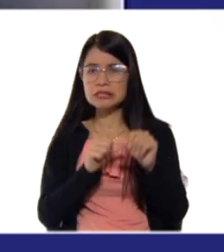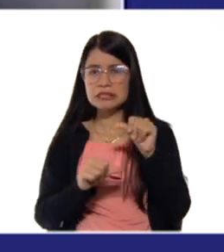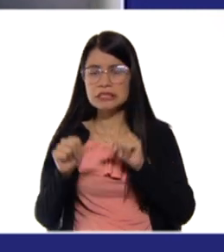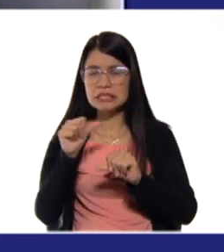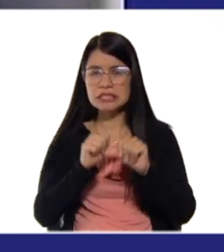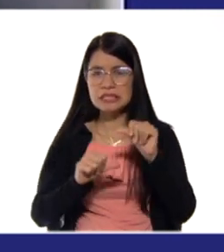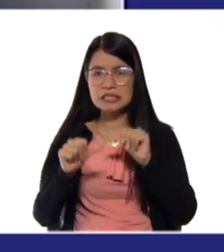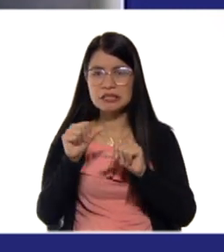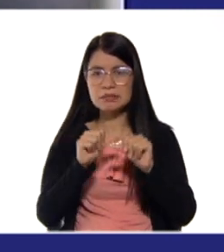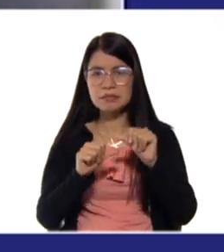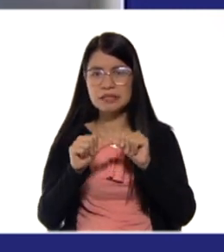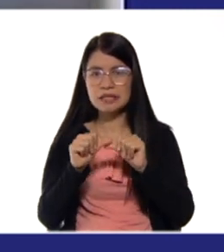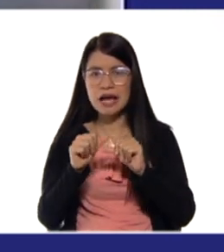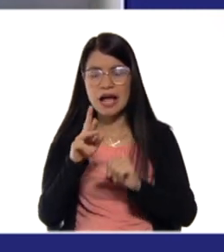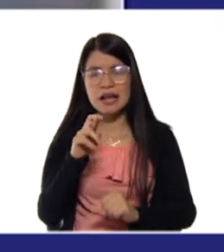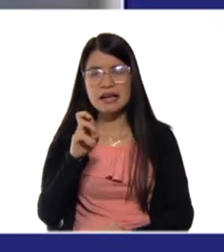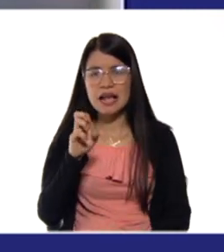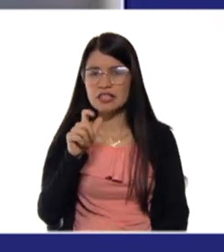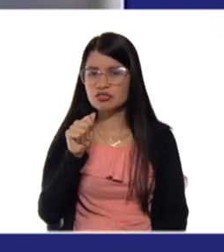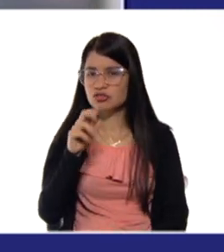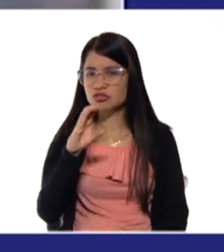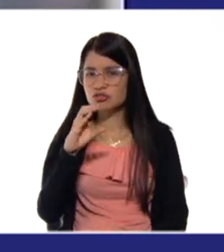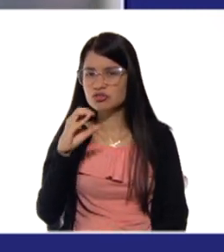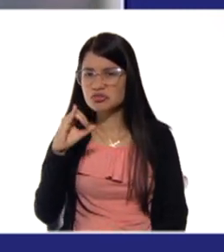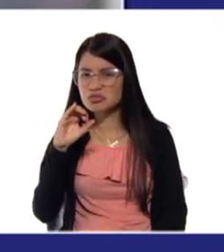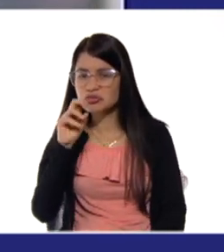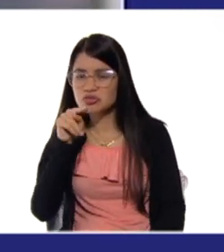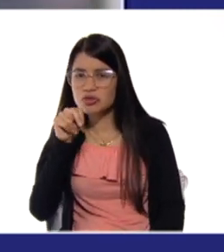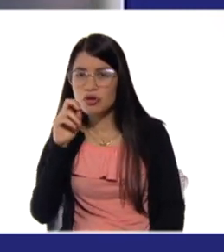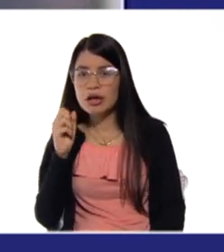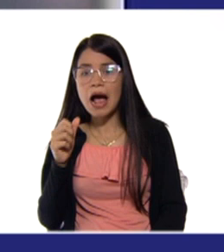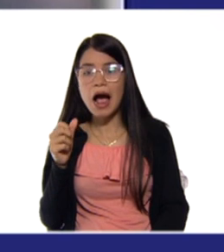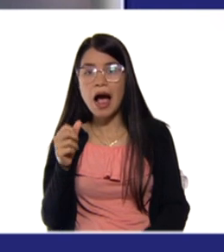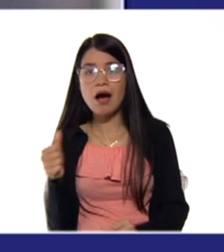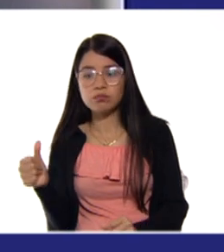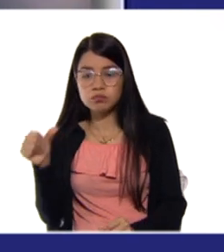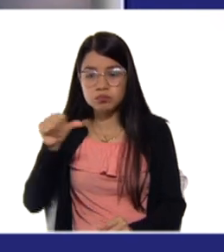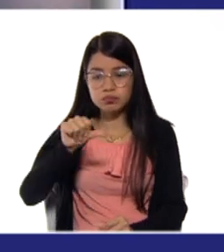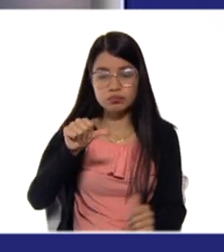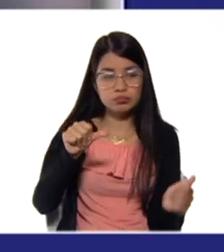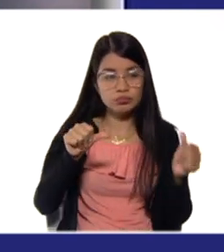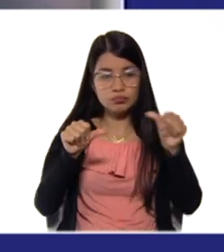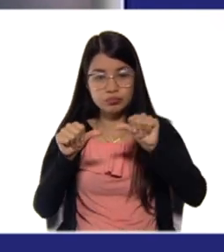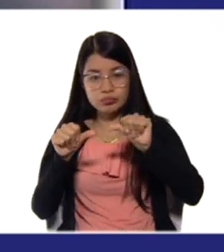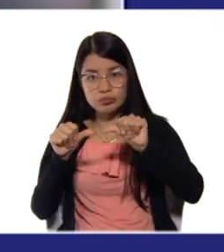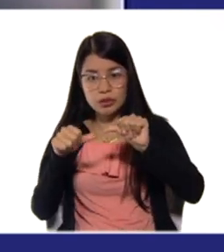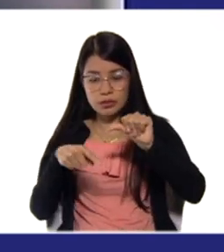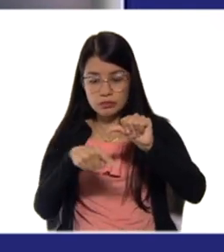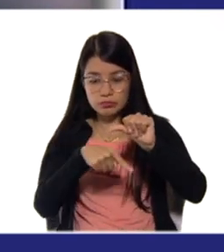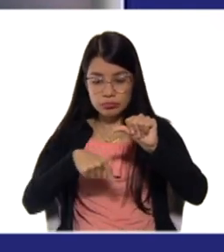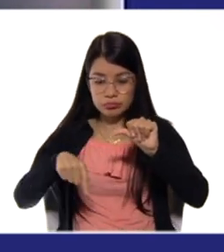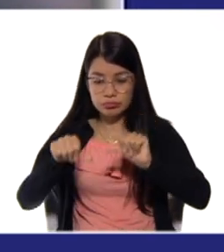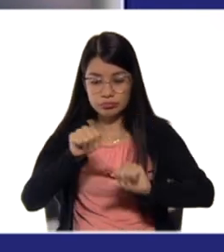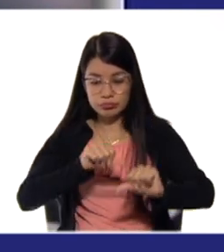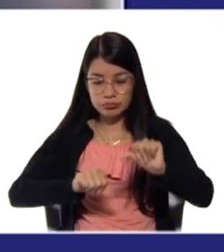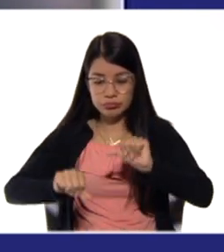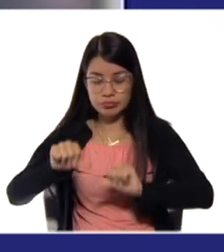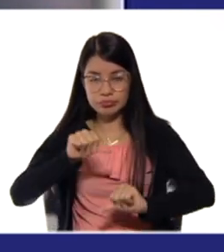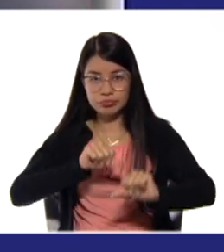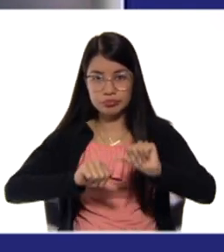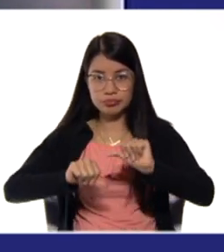recíprocas entre dos sustancias que posteriormente generan otras sustancias.